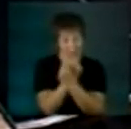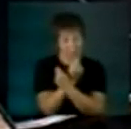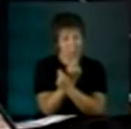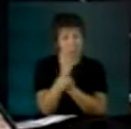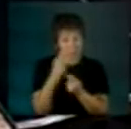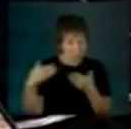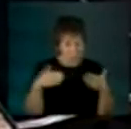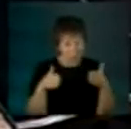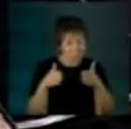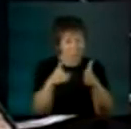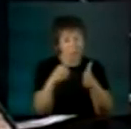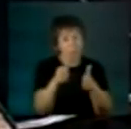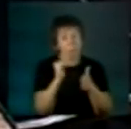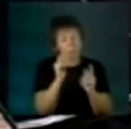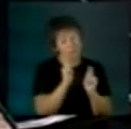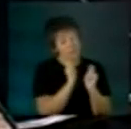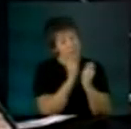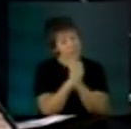marcha.